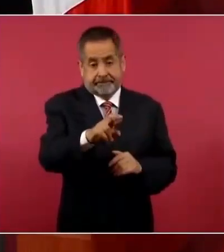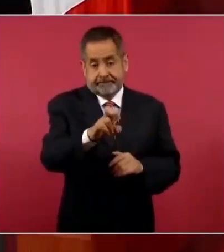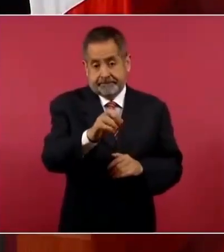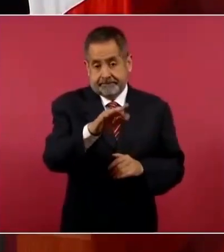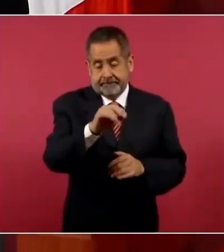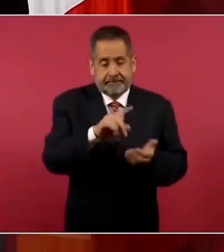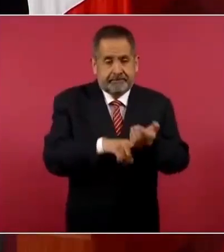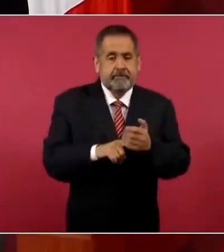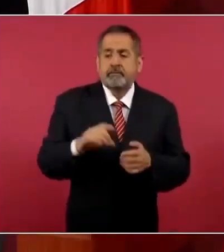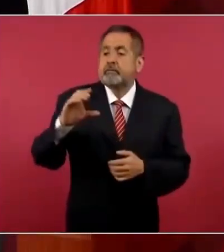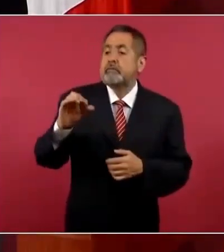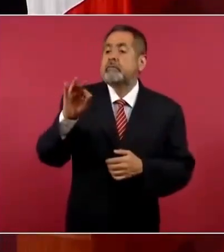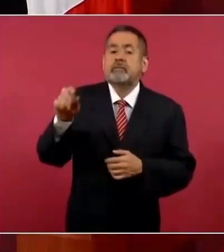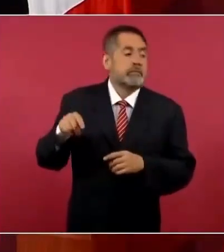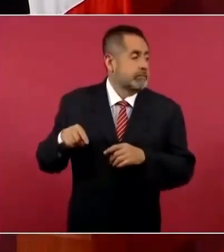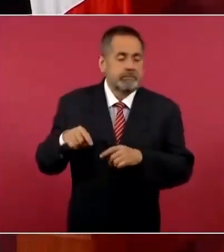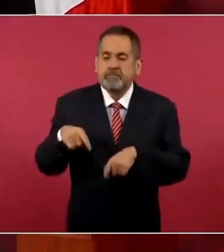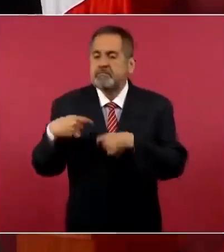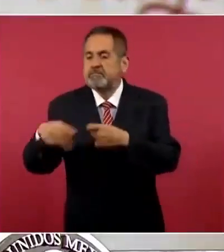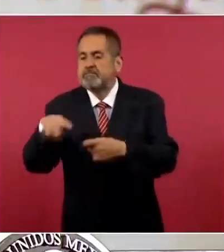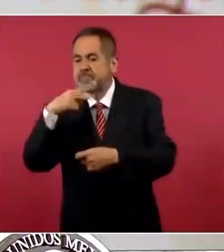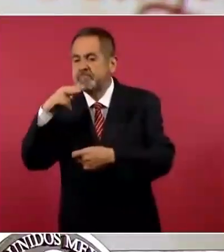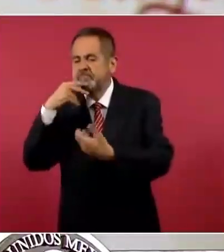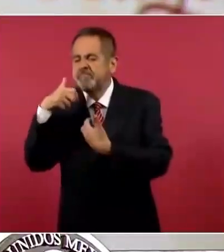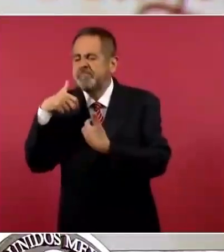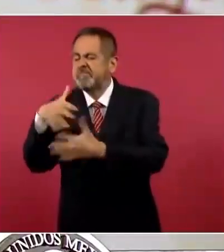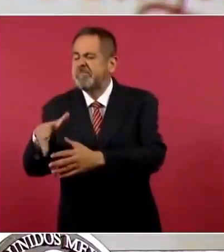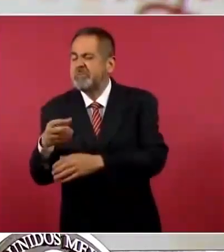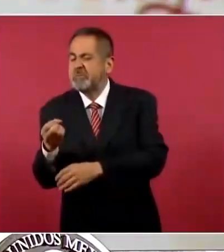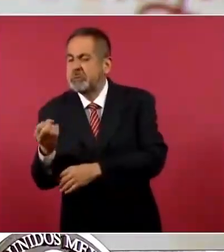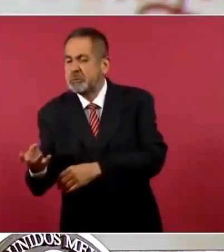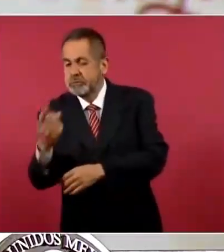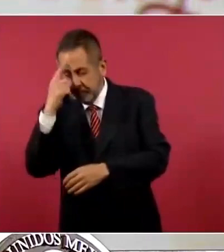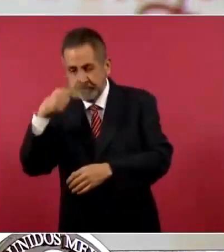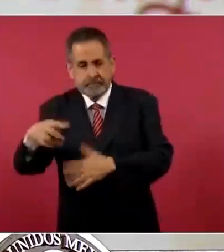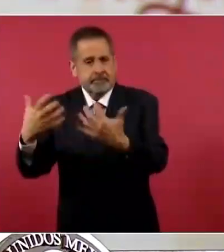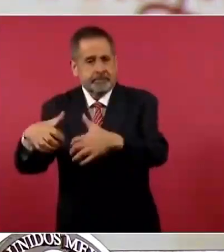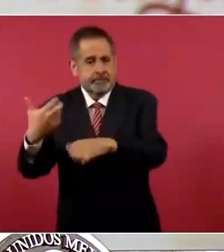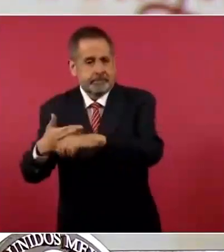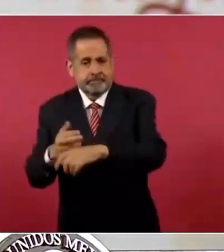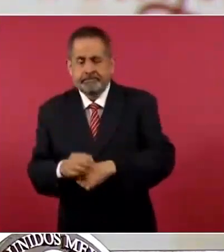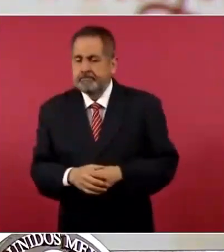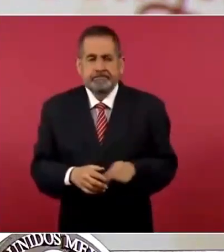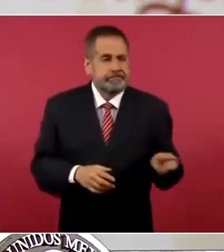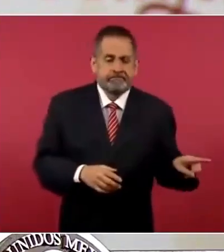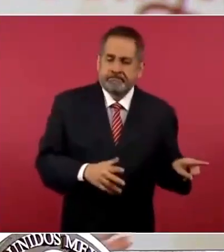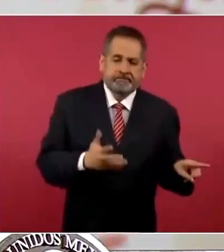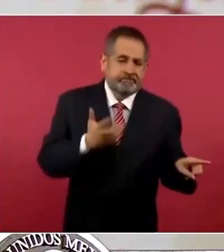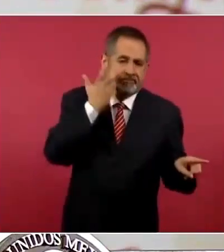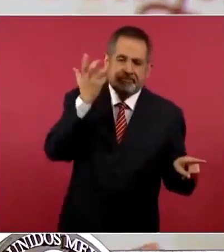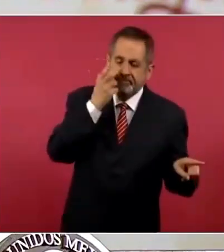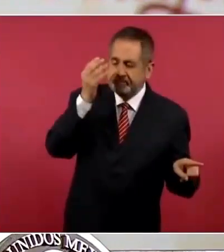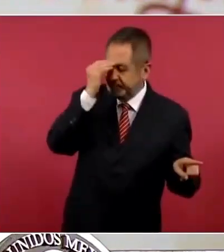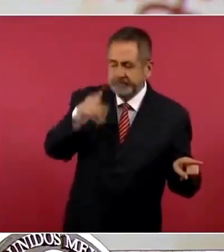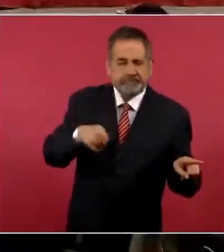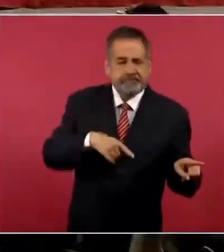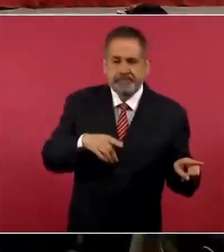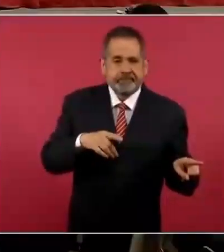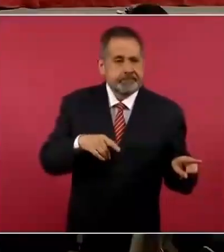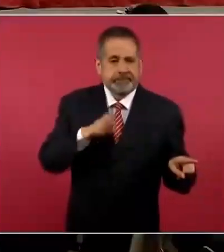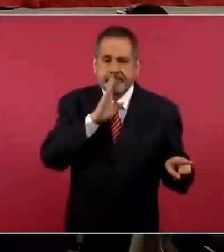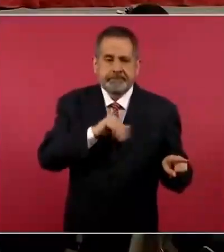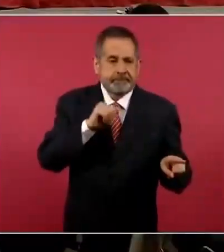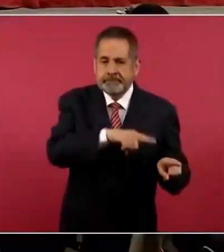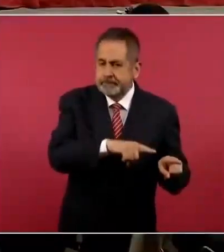CFE su Navidad de Empresa Carbonera. Pura mala leche del periódico Reforma,